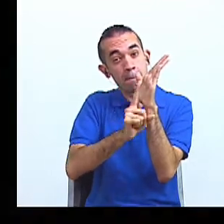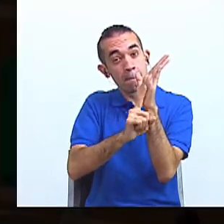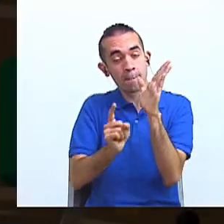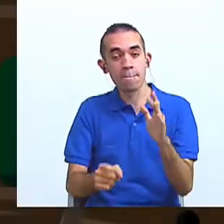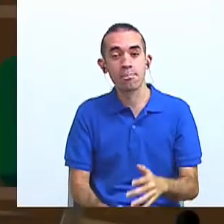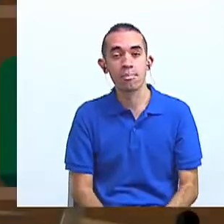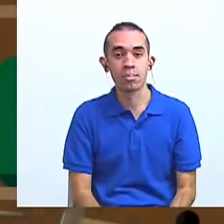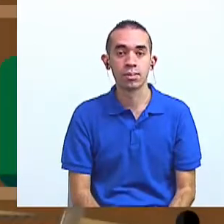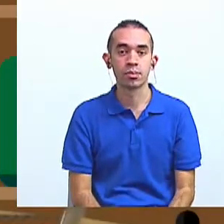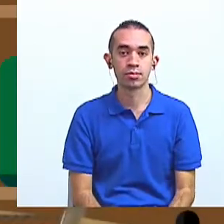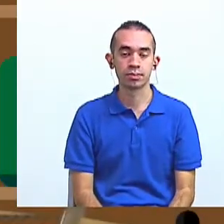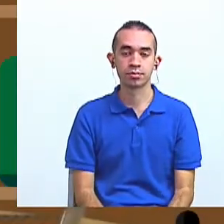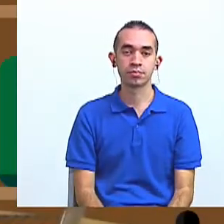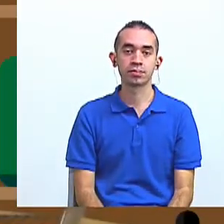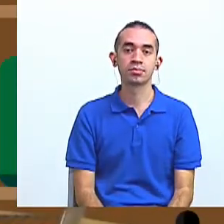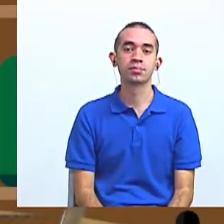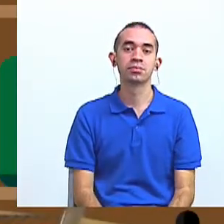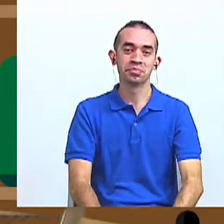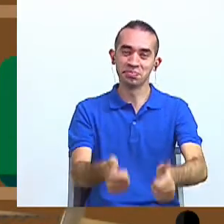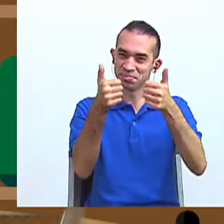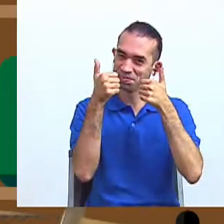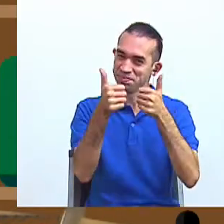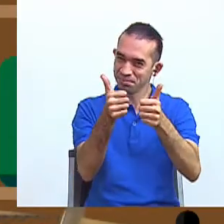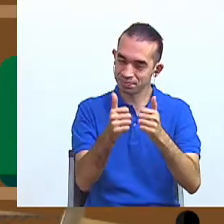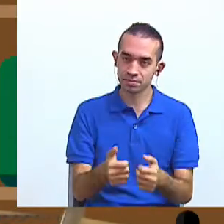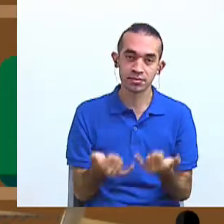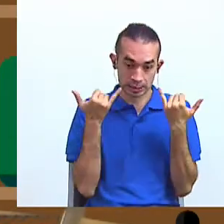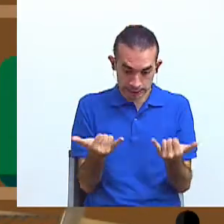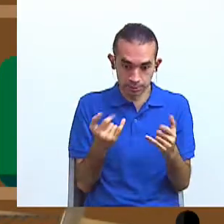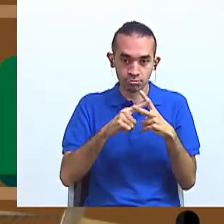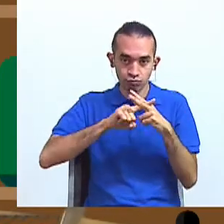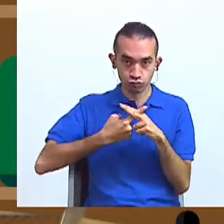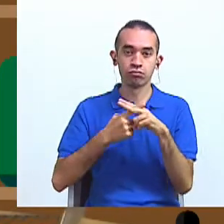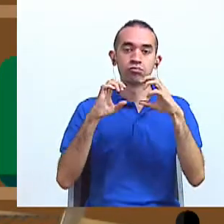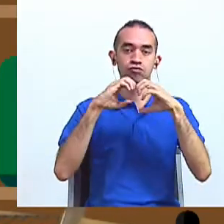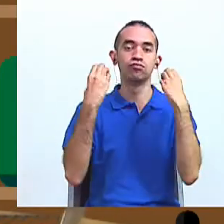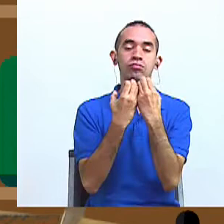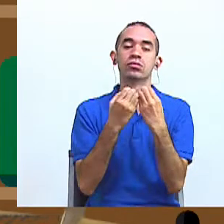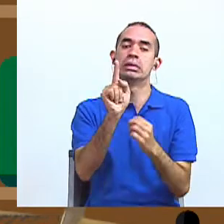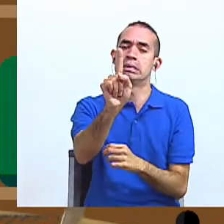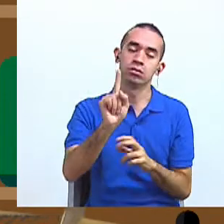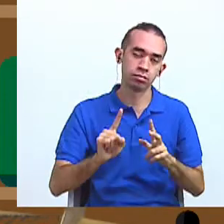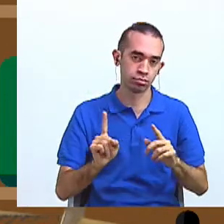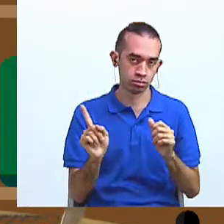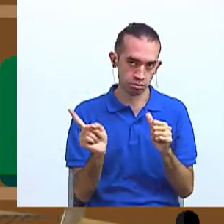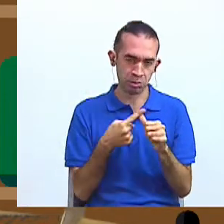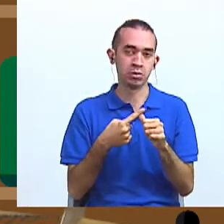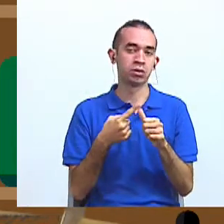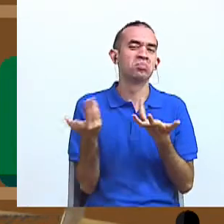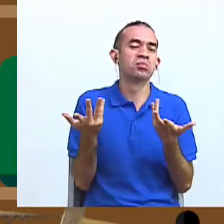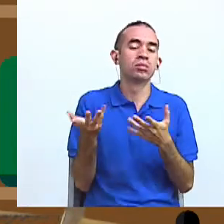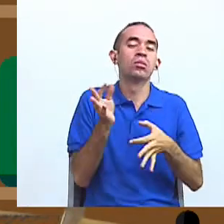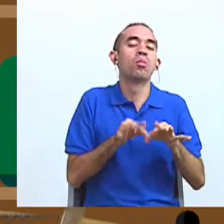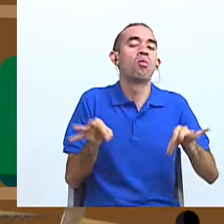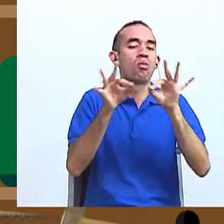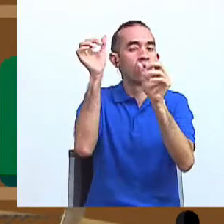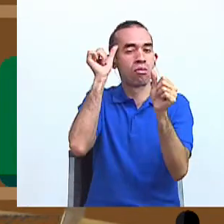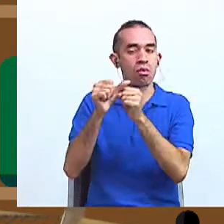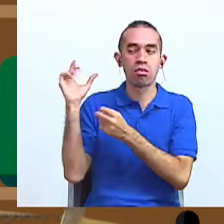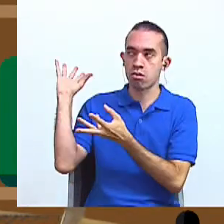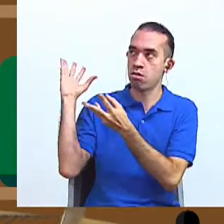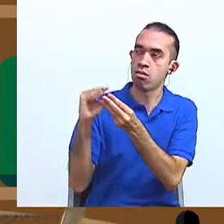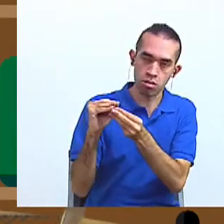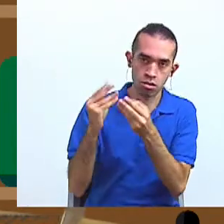¡Gracias! Muy bien, iniciamos nuestra clase, pero primero es importante recordar lo que hemos visto